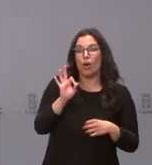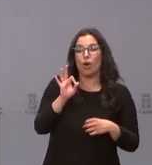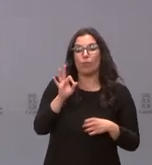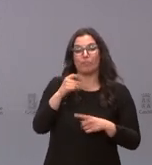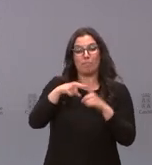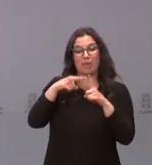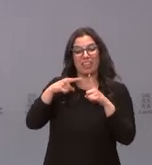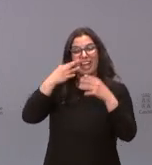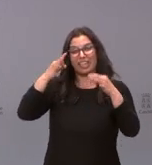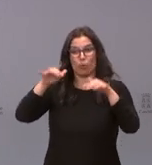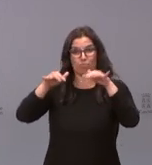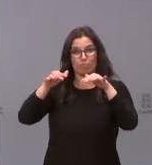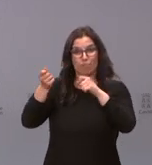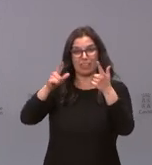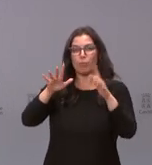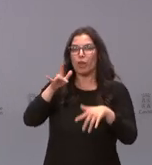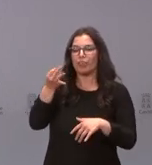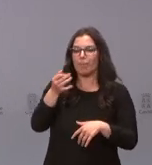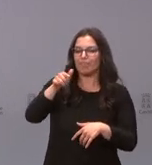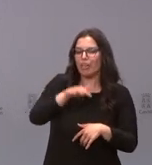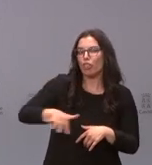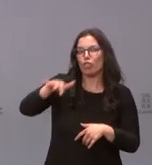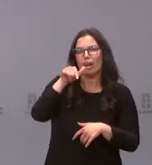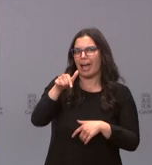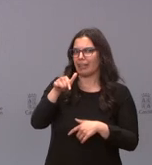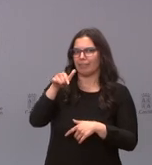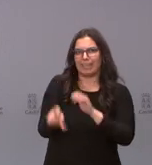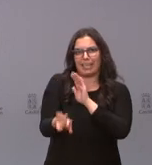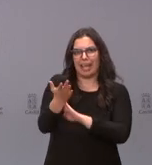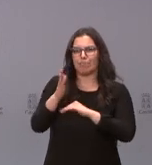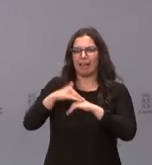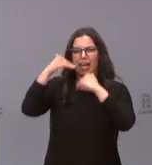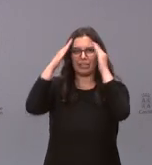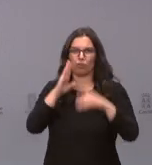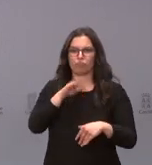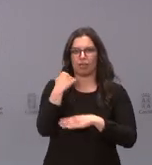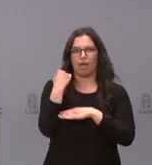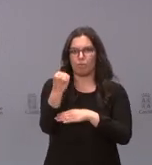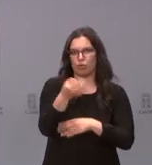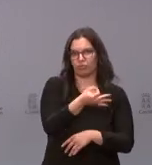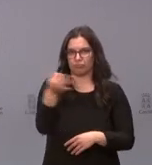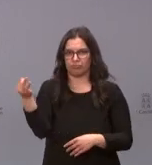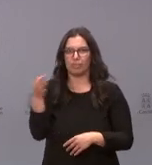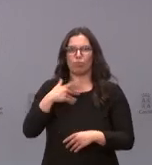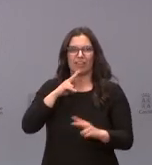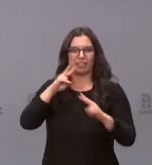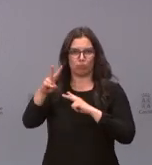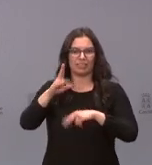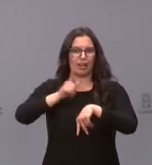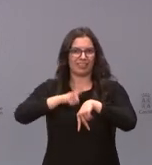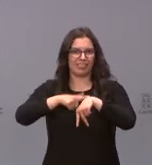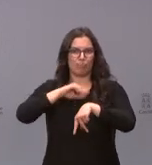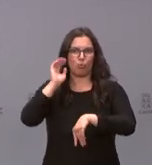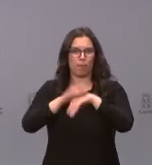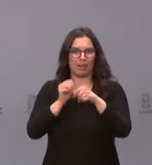de la media, deben ubicarse en el territorio de manera estratégica para el adecuado apoyo y para la adecuada respuesta para cumplir ese tiempo,